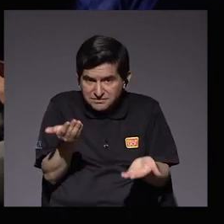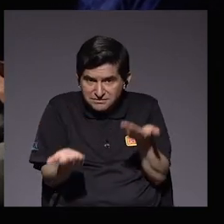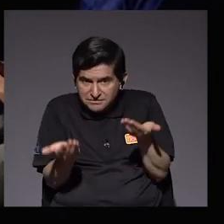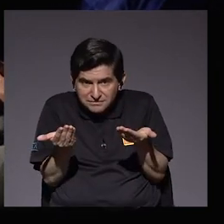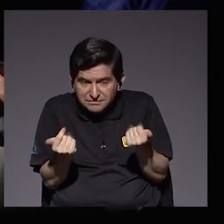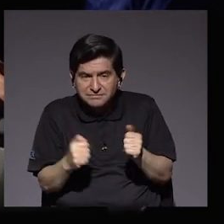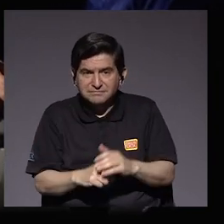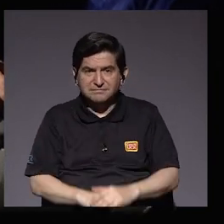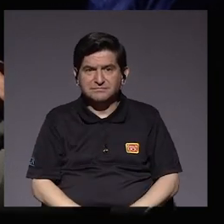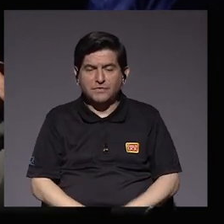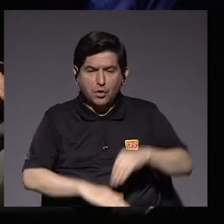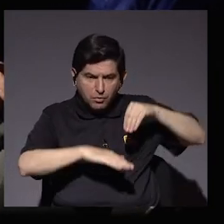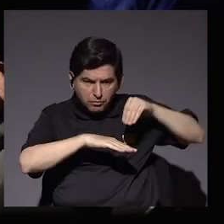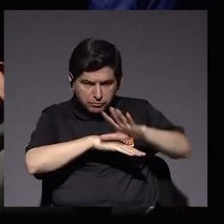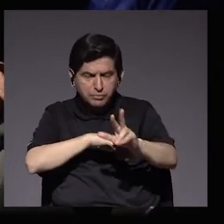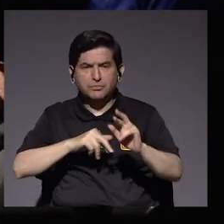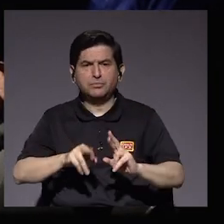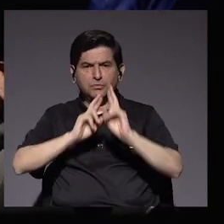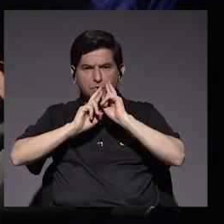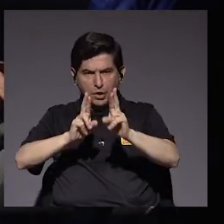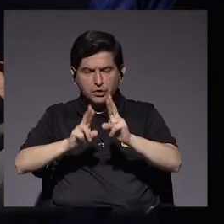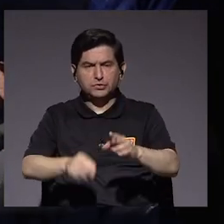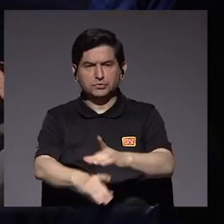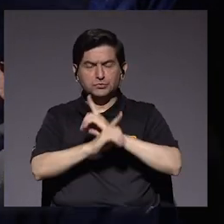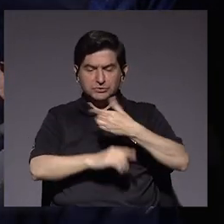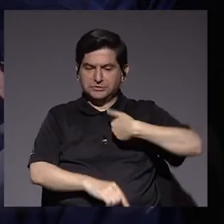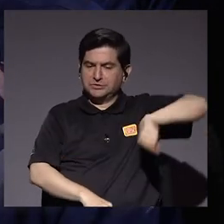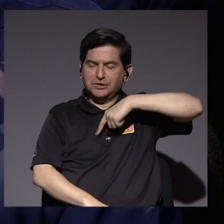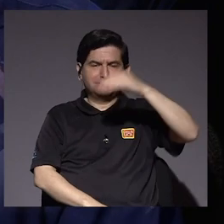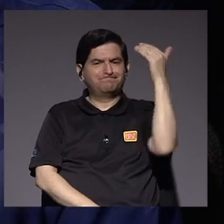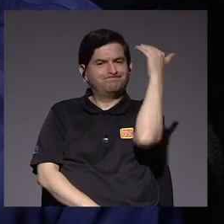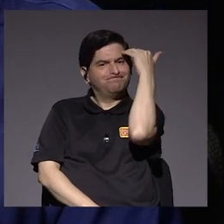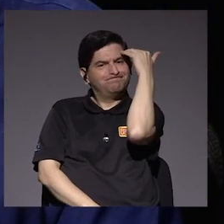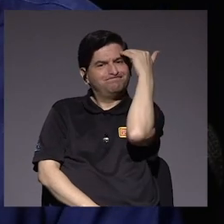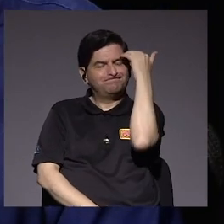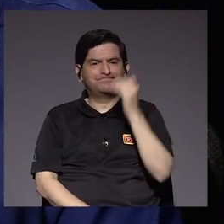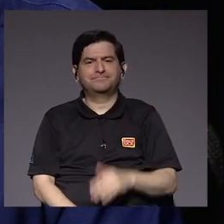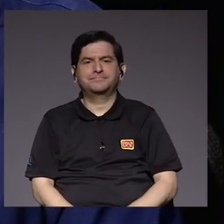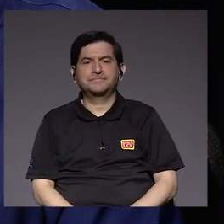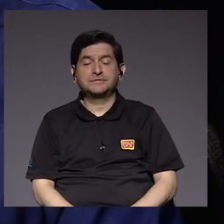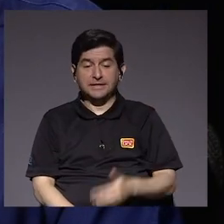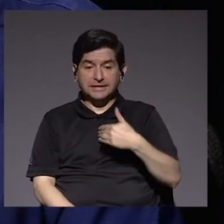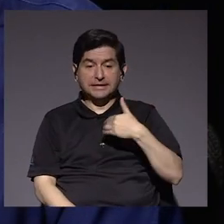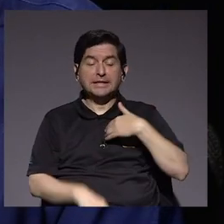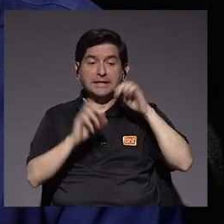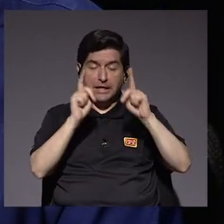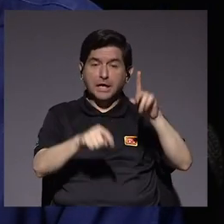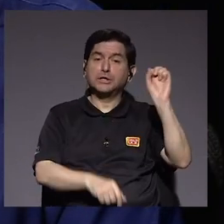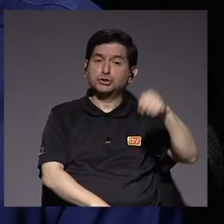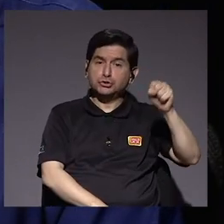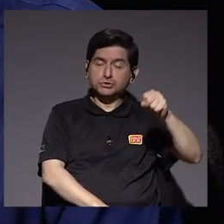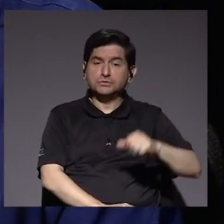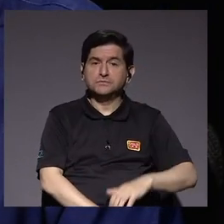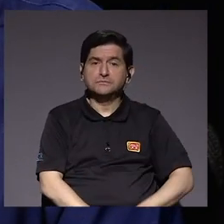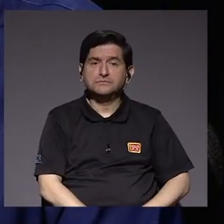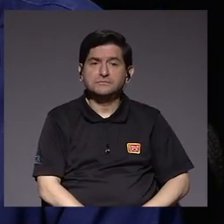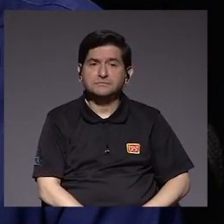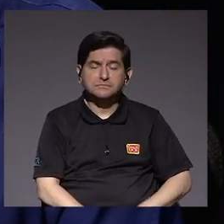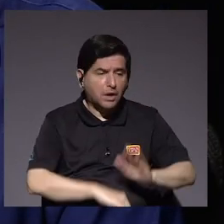que influyen en esa respuesta inmunológica que no conocemos. Nosotros hemos tenido la oportunidad de